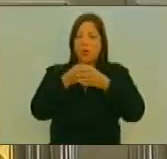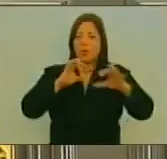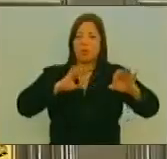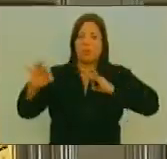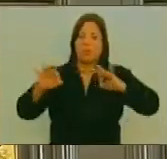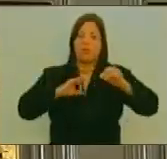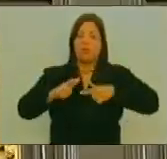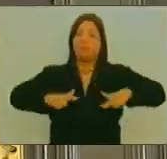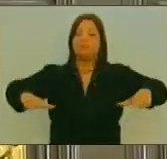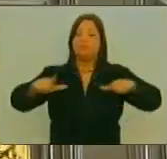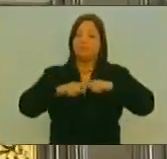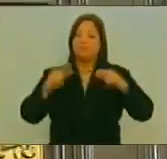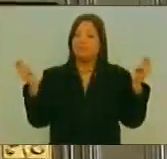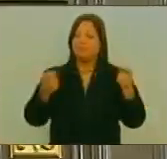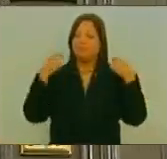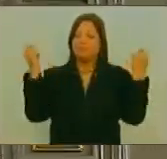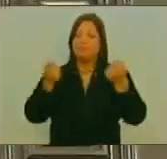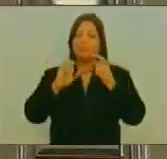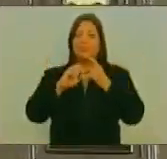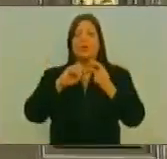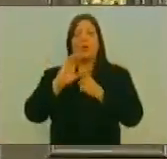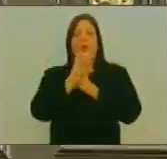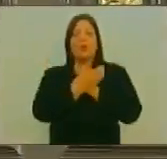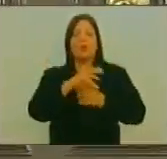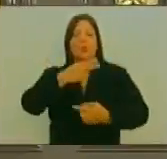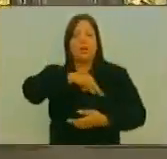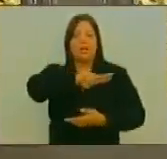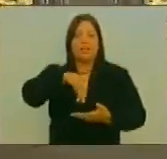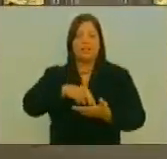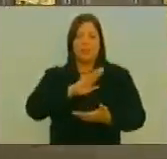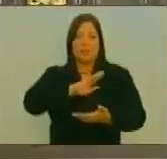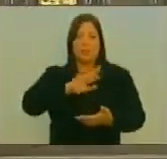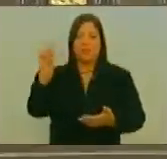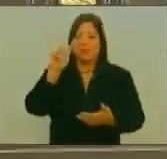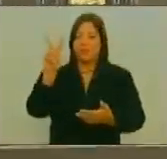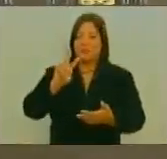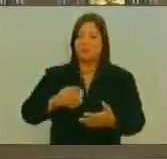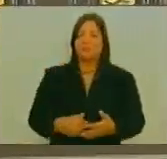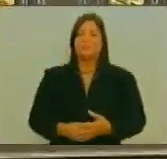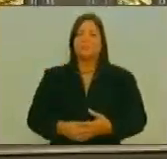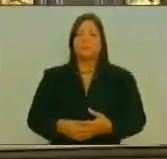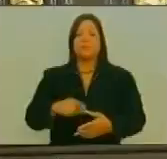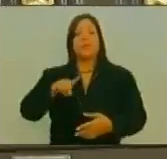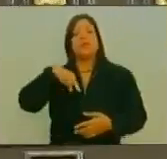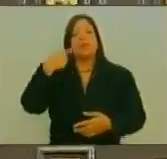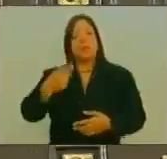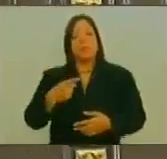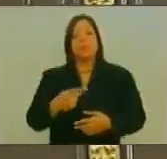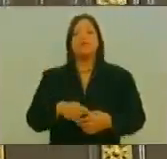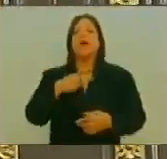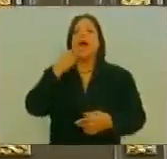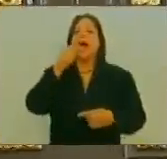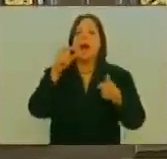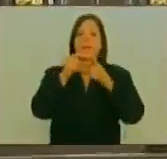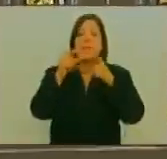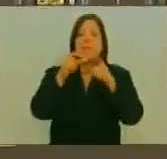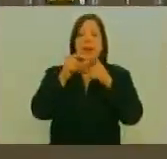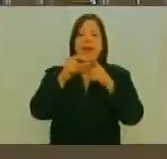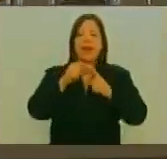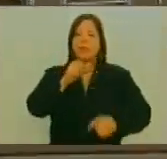Este Espacio Para La Promoción De La Cultura Nacional A continuación Concedió La Palabra